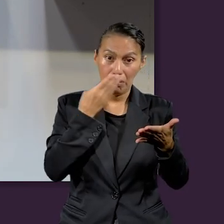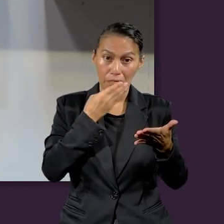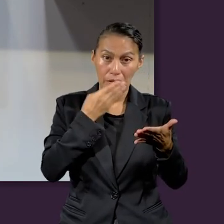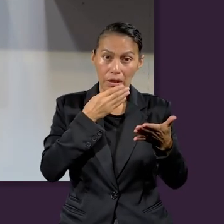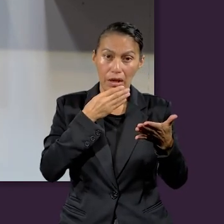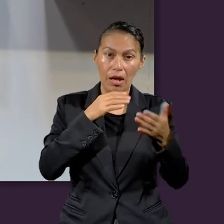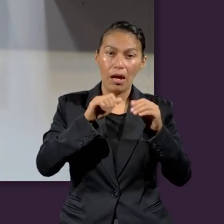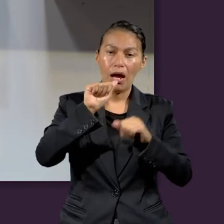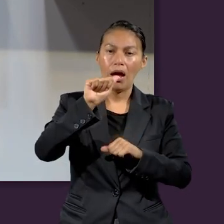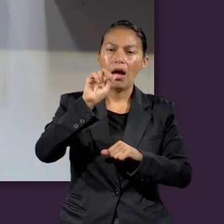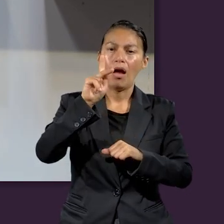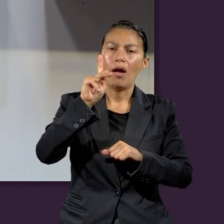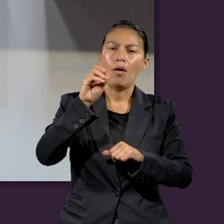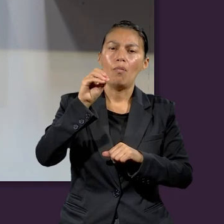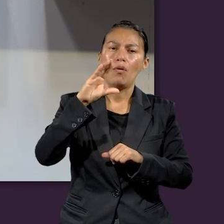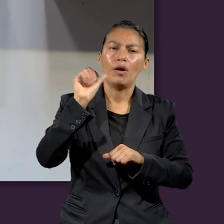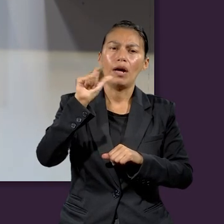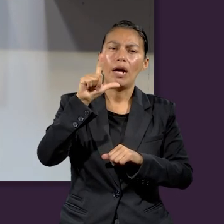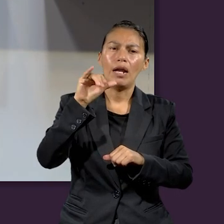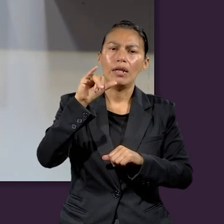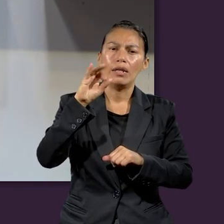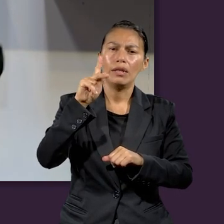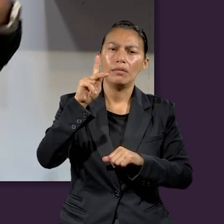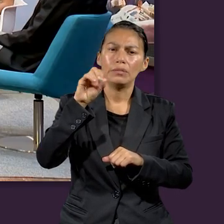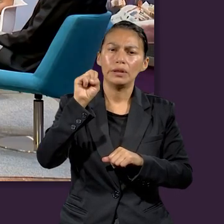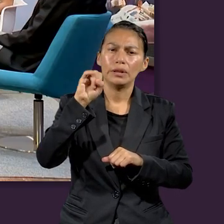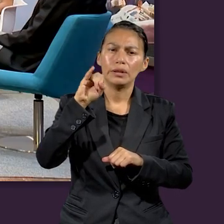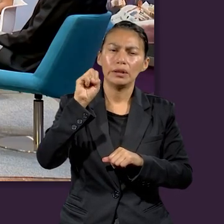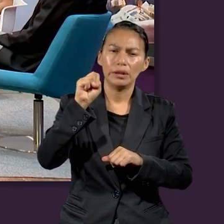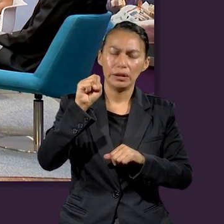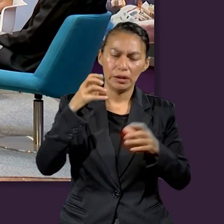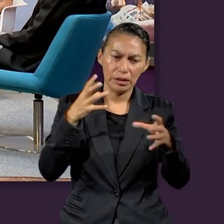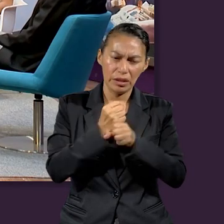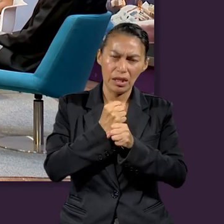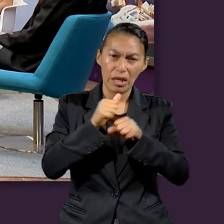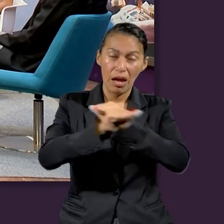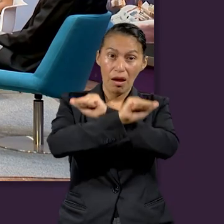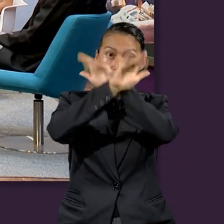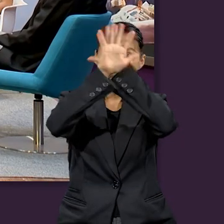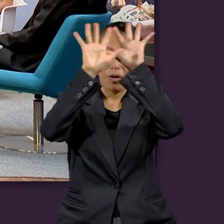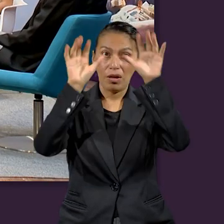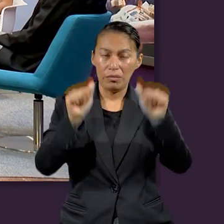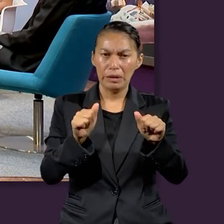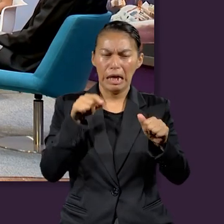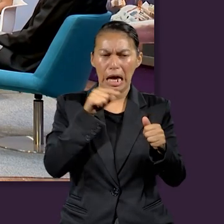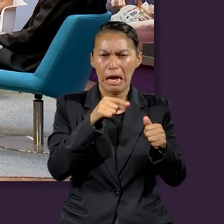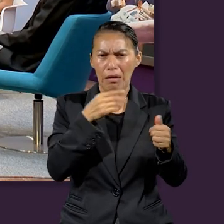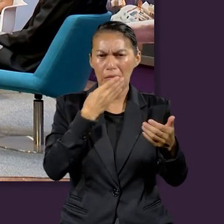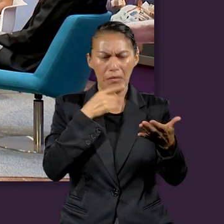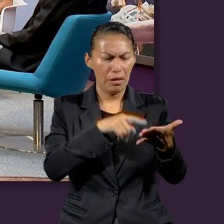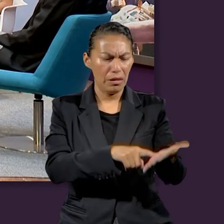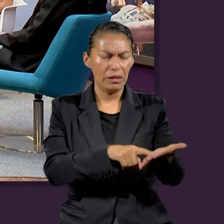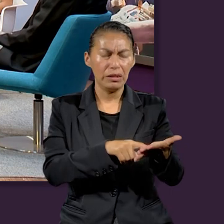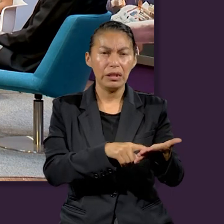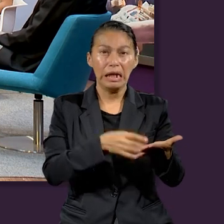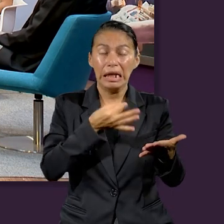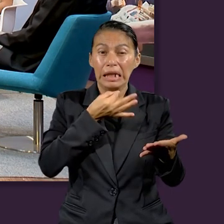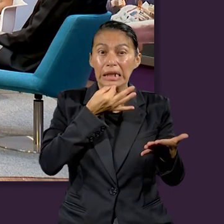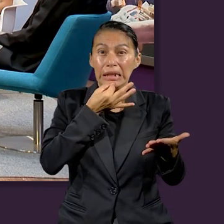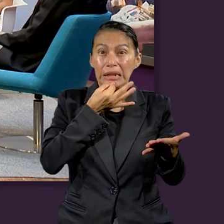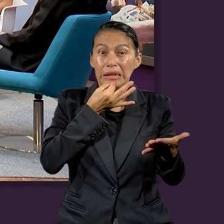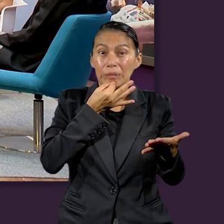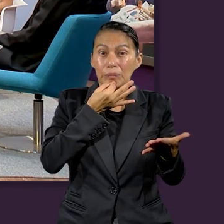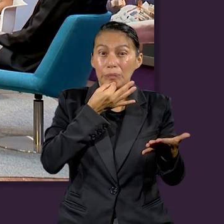Apocalipsis, ¿sí? Tenemos el mensaje de los tres ángeles y dice la hora de su juicio ha llegado, es un texto que lo menciona la Biblia. Y nosotros